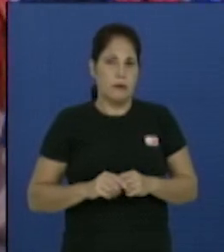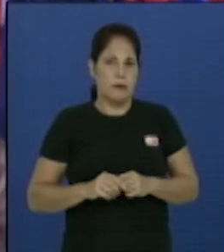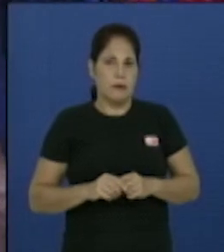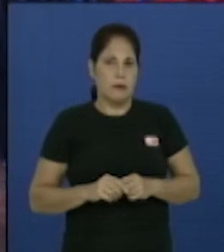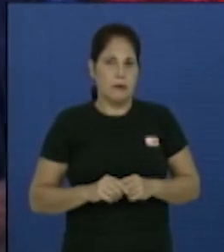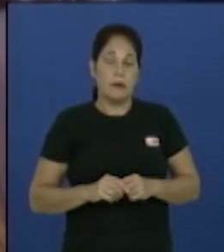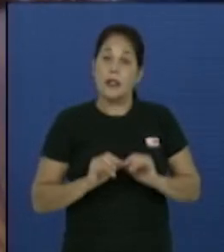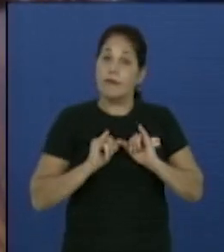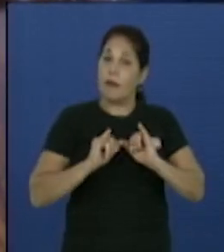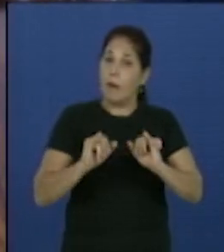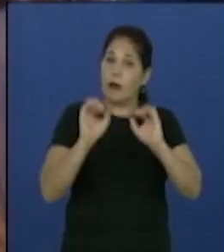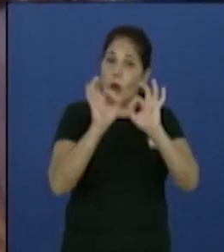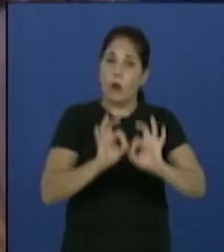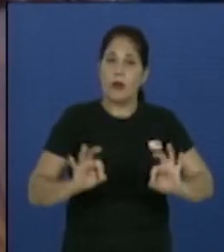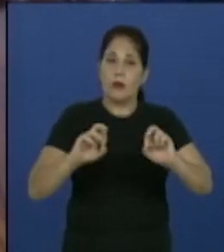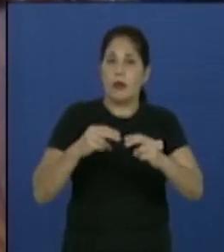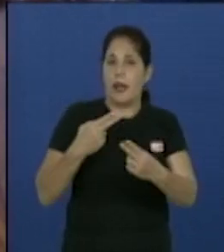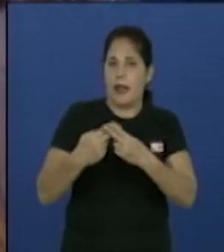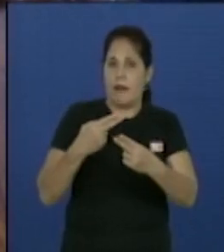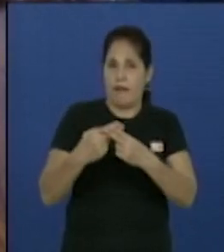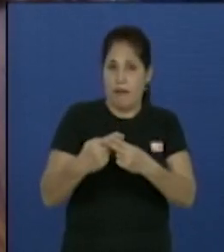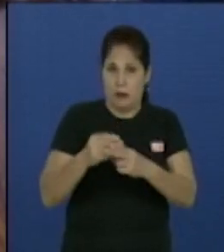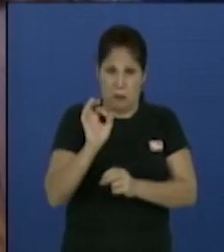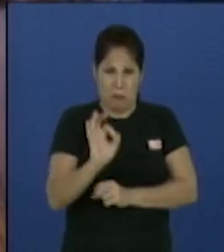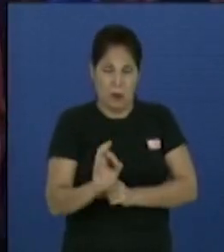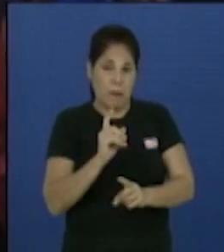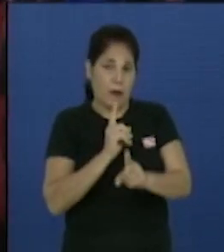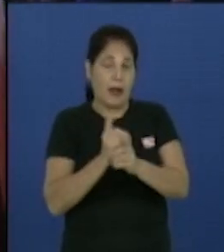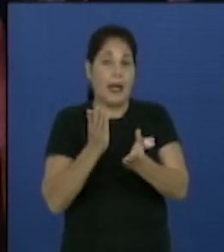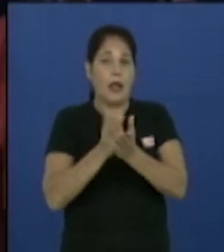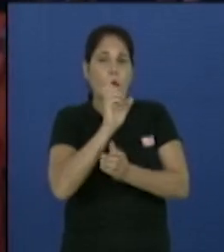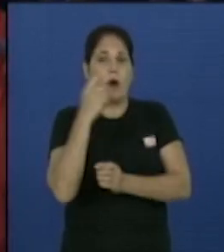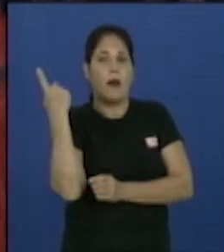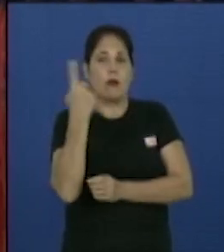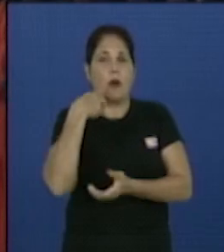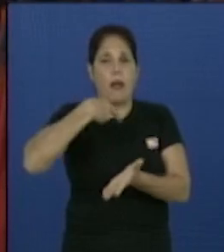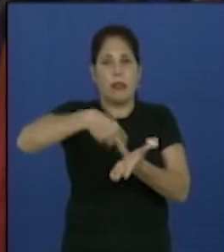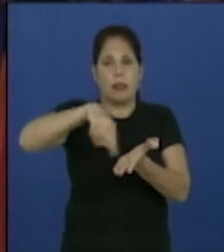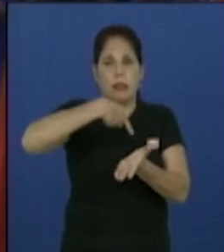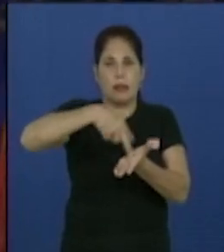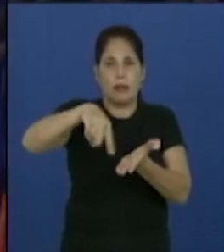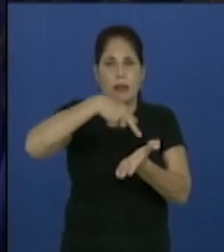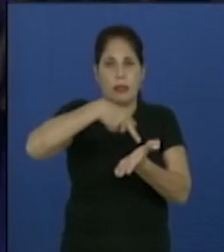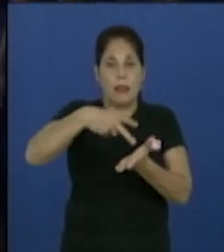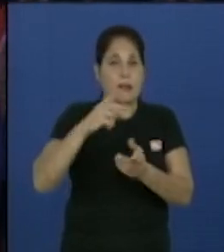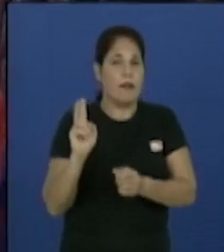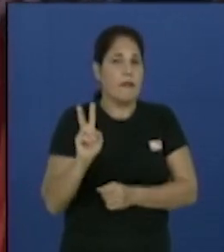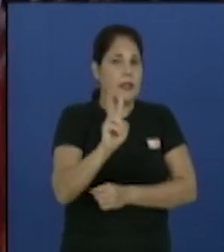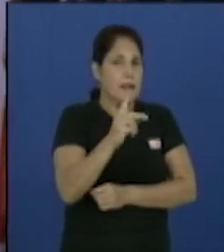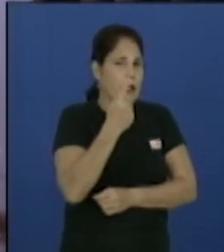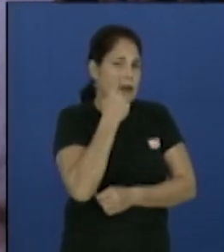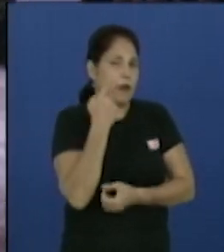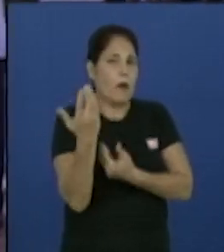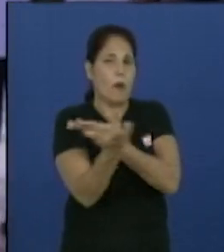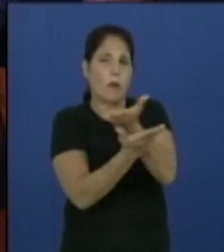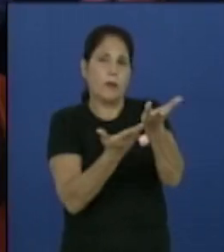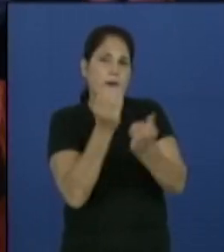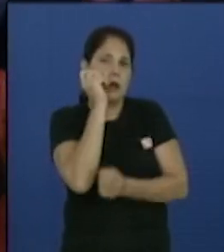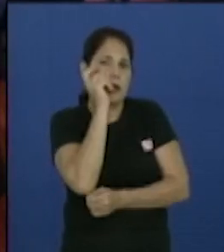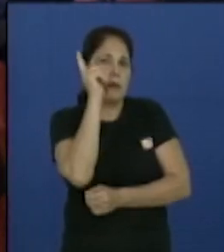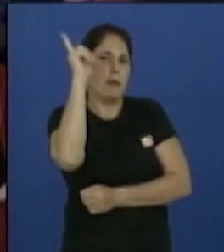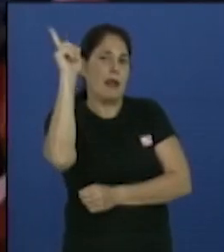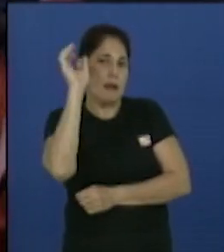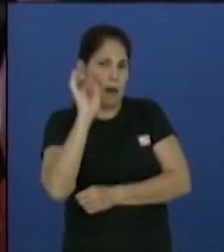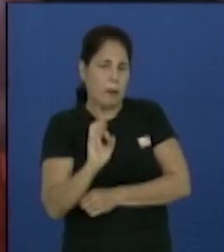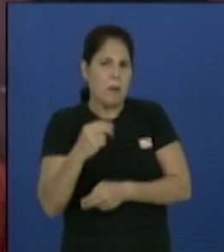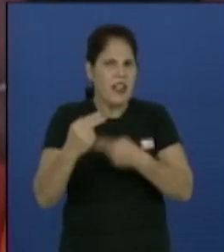Se aún informaron sus organizadores en el encuentro que tuvo lugar en la Escuela Nacional de Danza con esta visita donde se compartieron experiencias y un